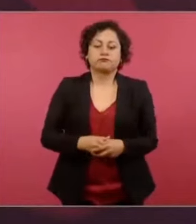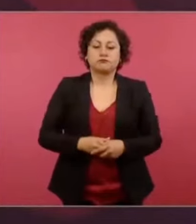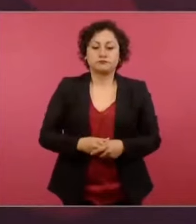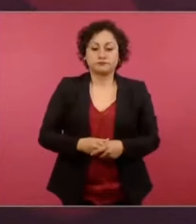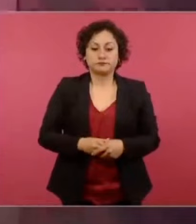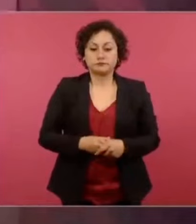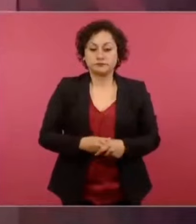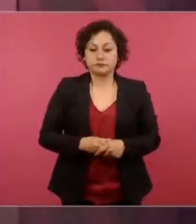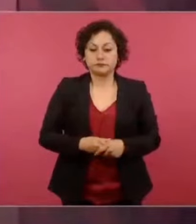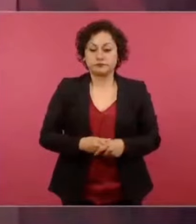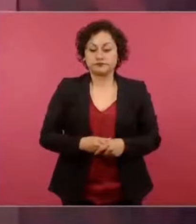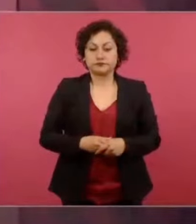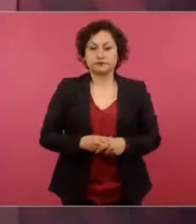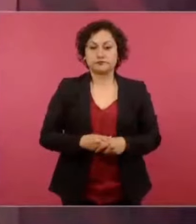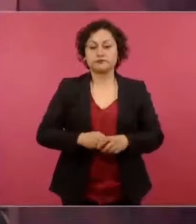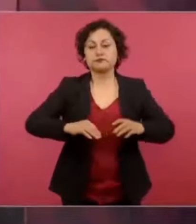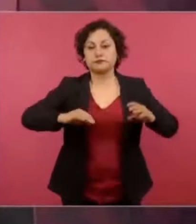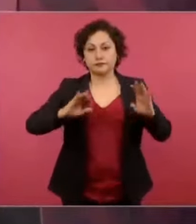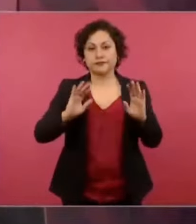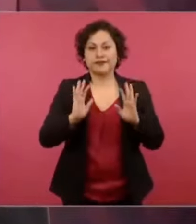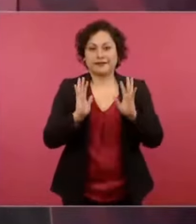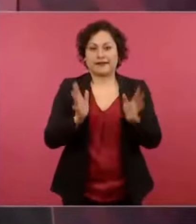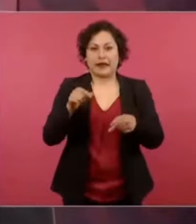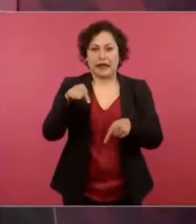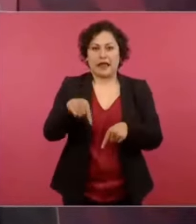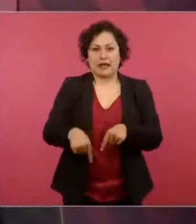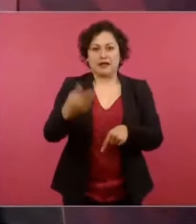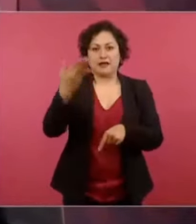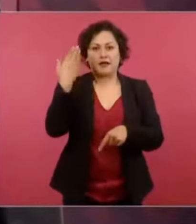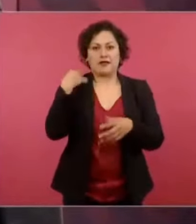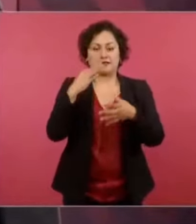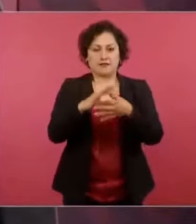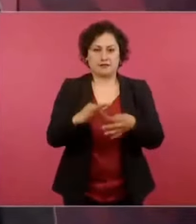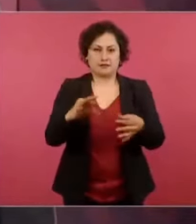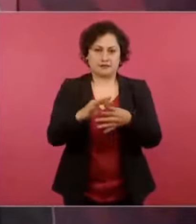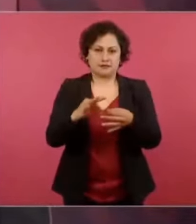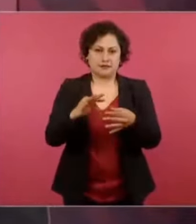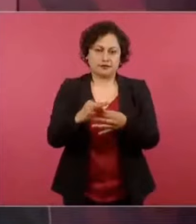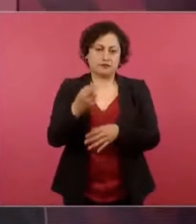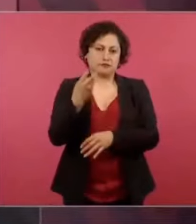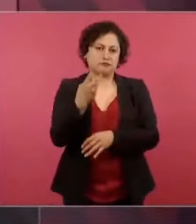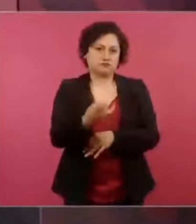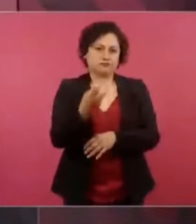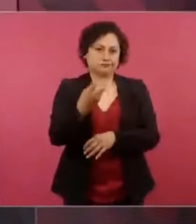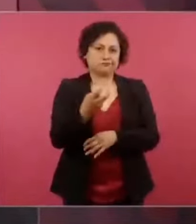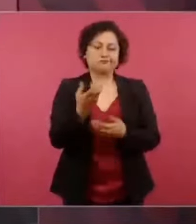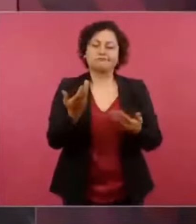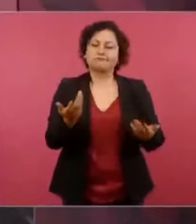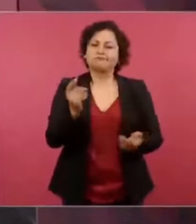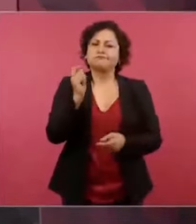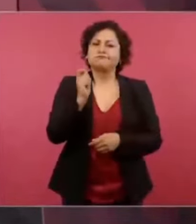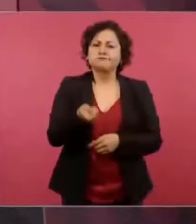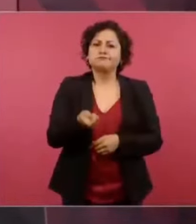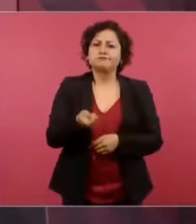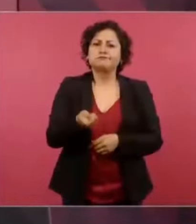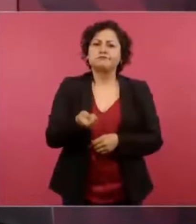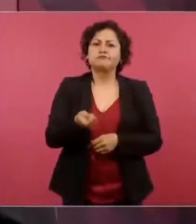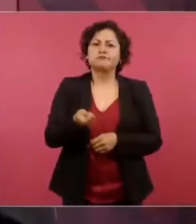Lo que aquí también se habló, no se iba a poder utilizar